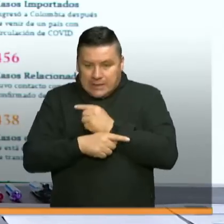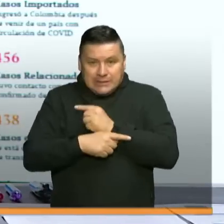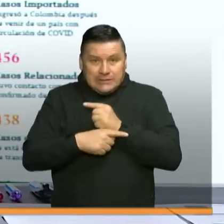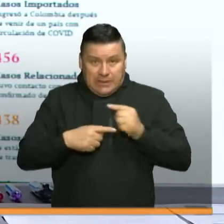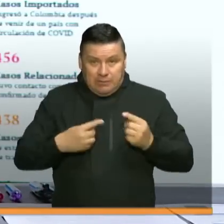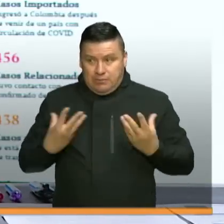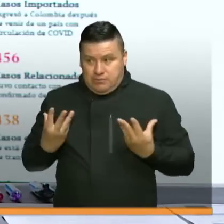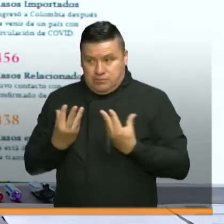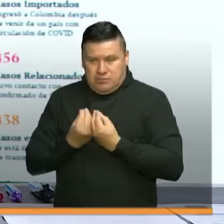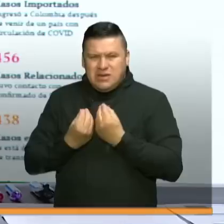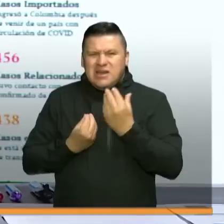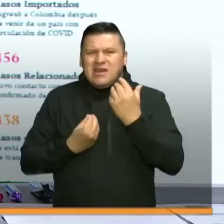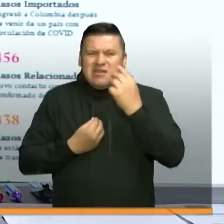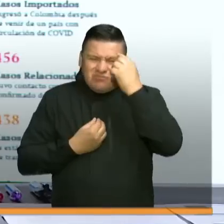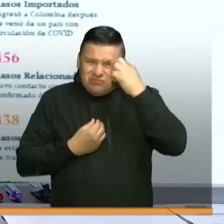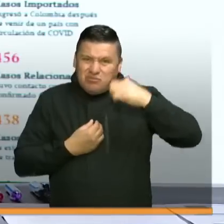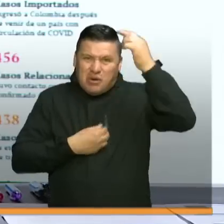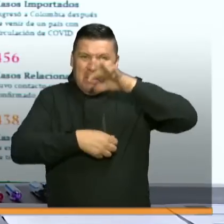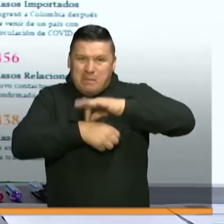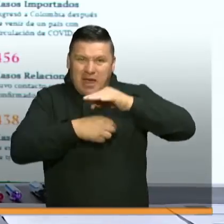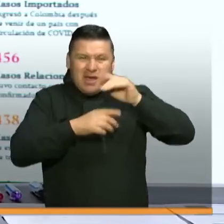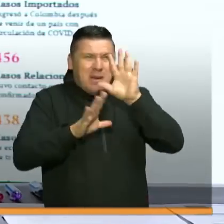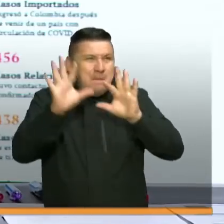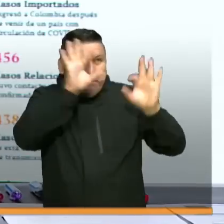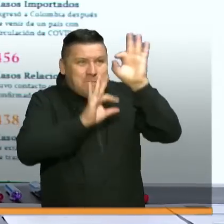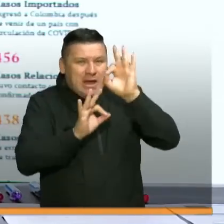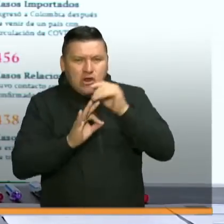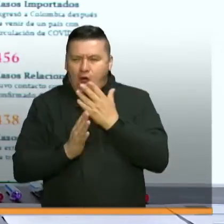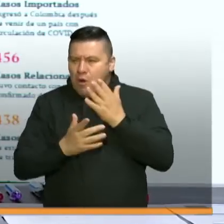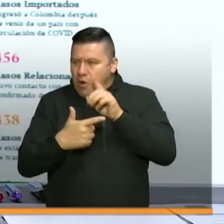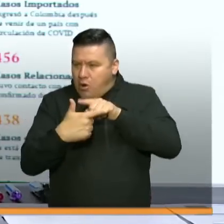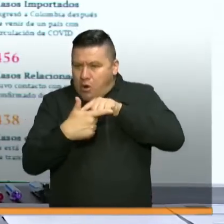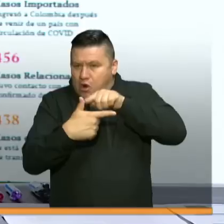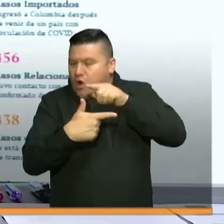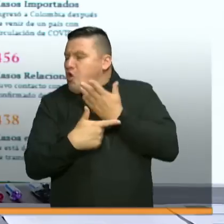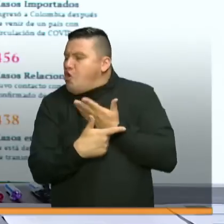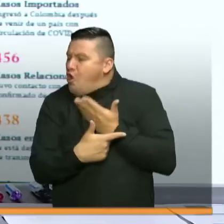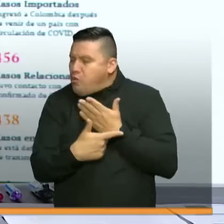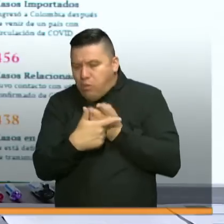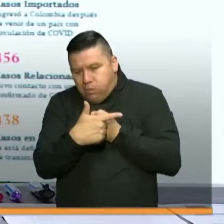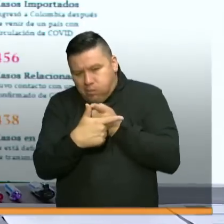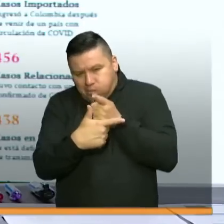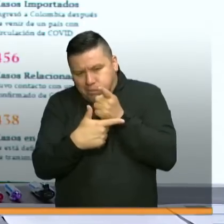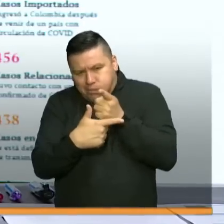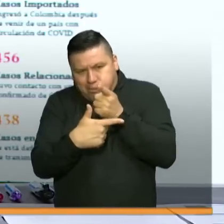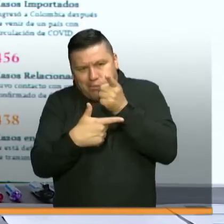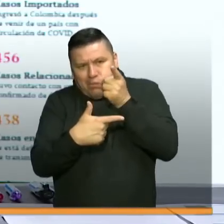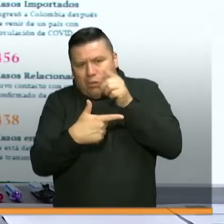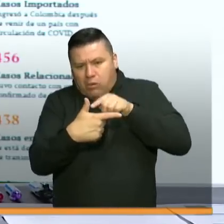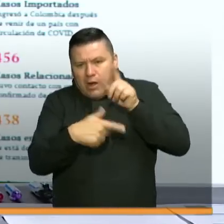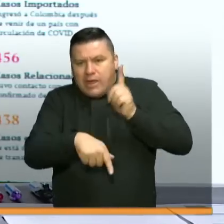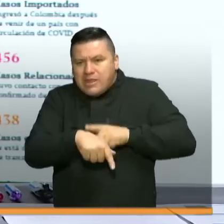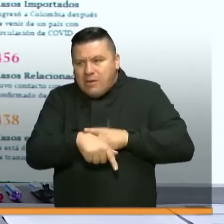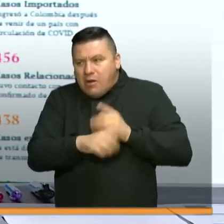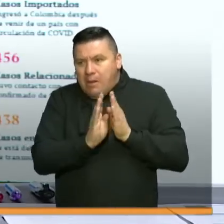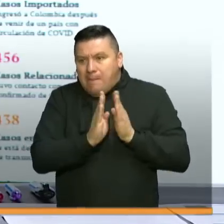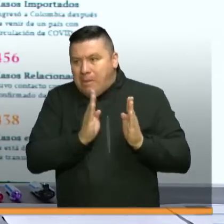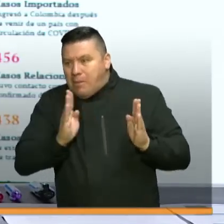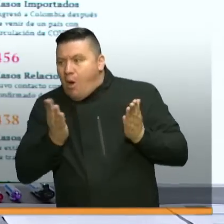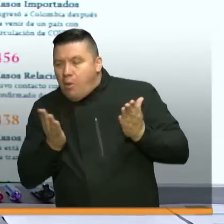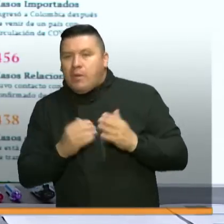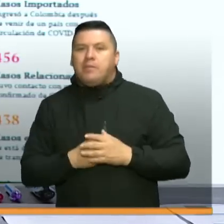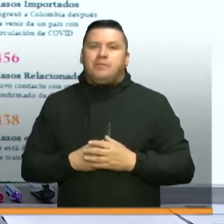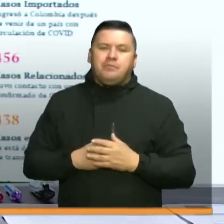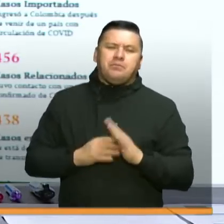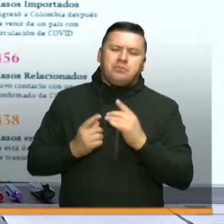con nuestro equipo de infectólogos y epidemiólogos, cómo va la curva epidemiológica para determinar su duración. Pero